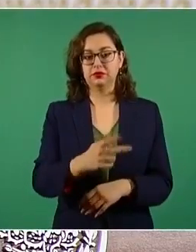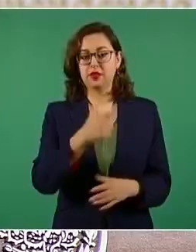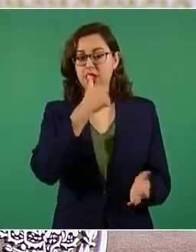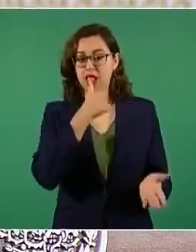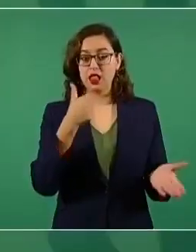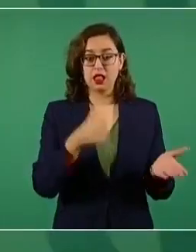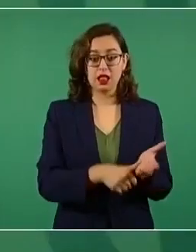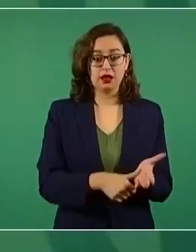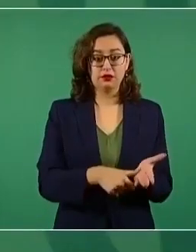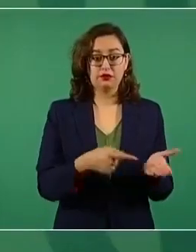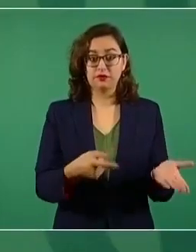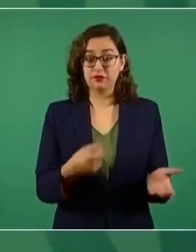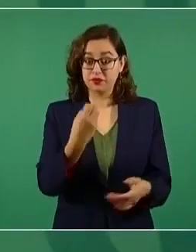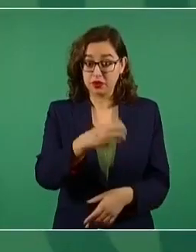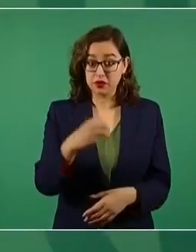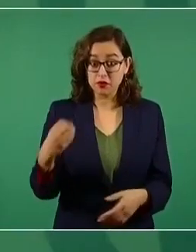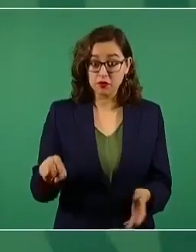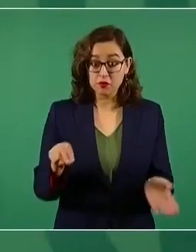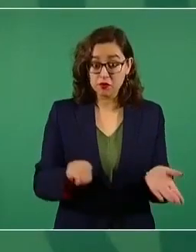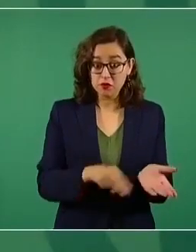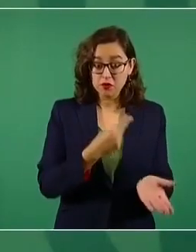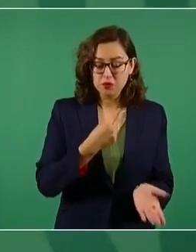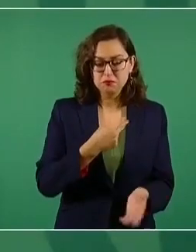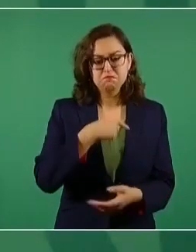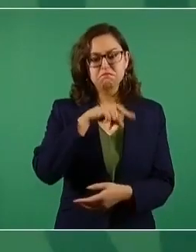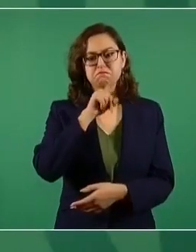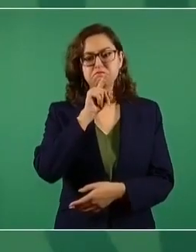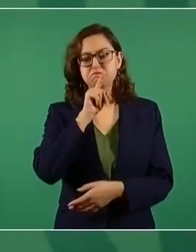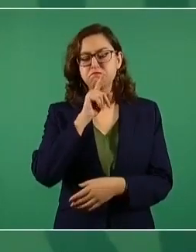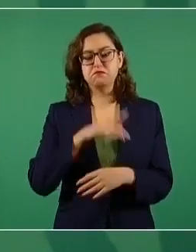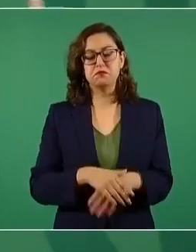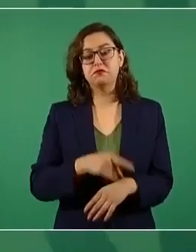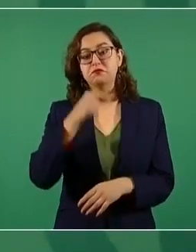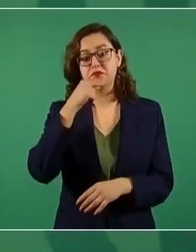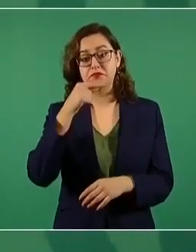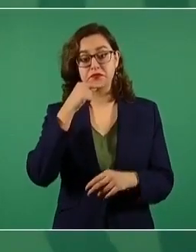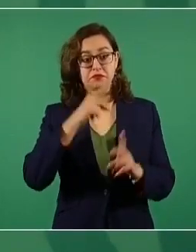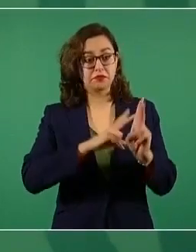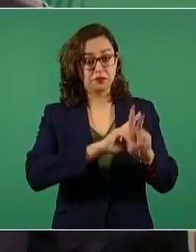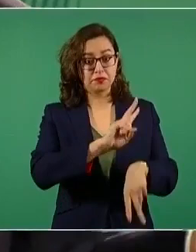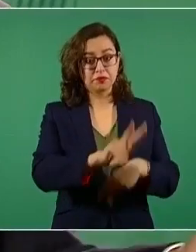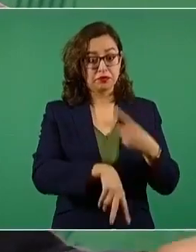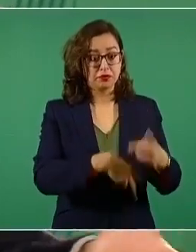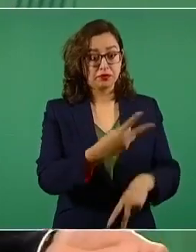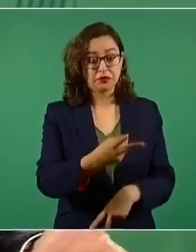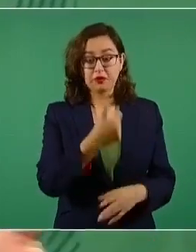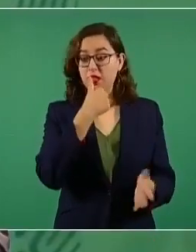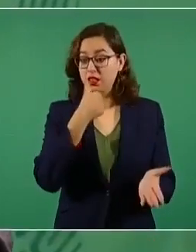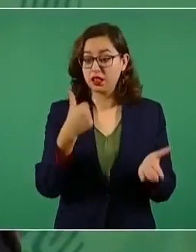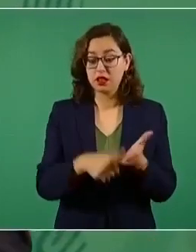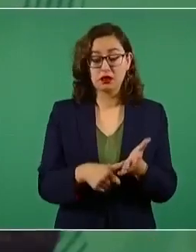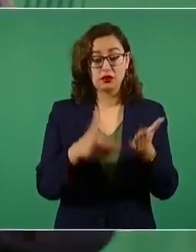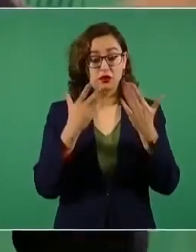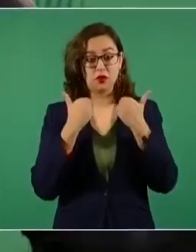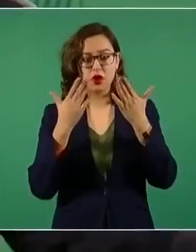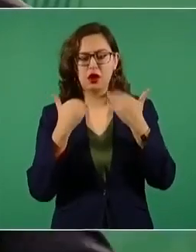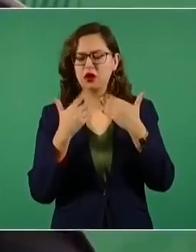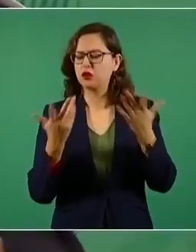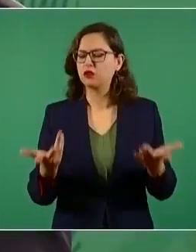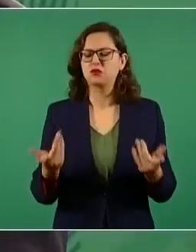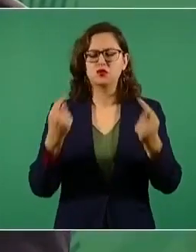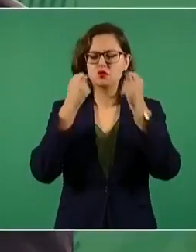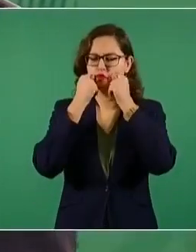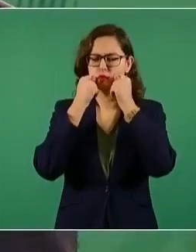también no es obligatoria. Si van los niños a la escuela, no llevan la carta, no le hacen.